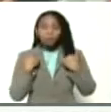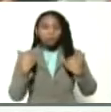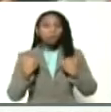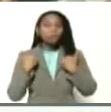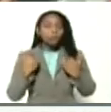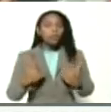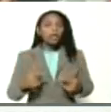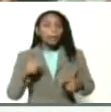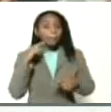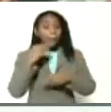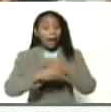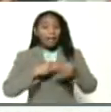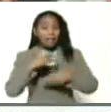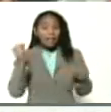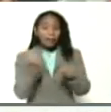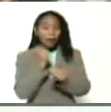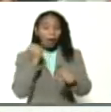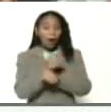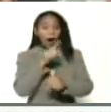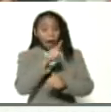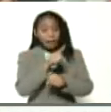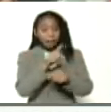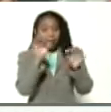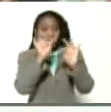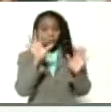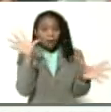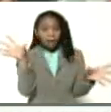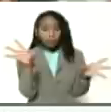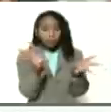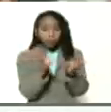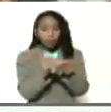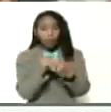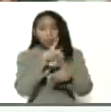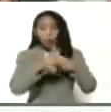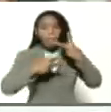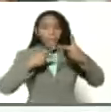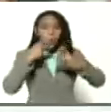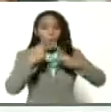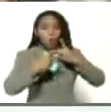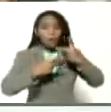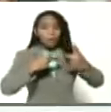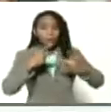a esta síntesis maravillosa de una política